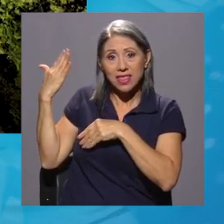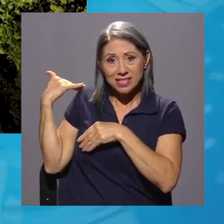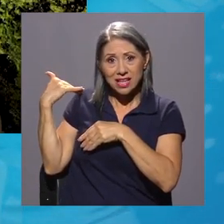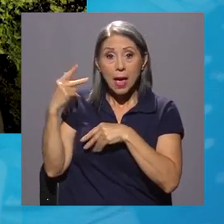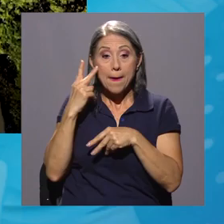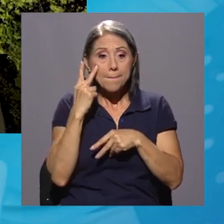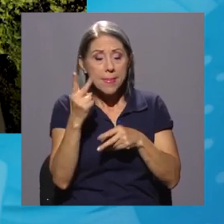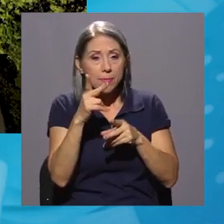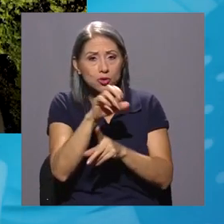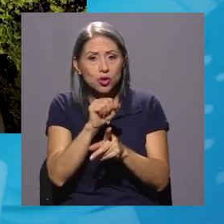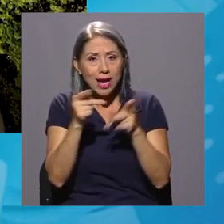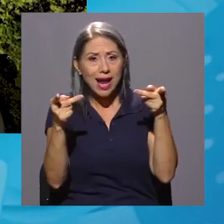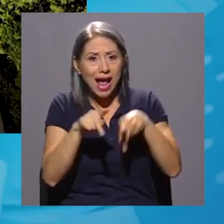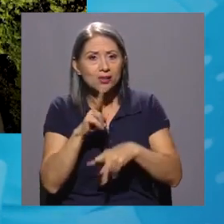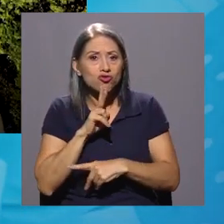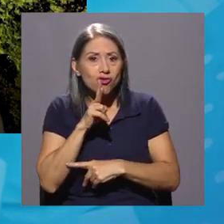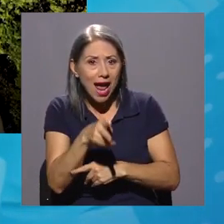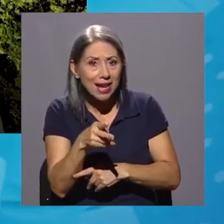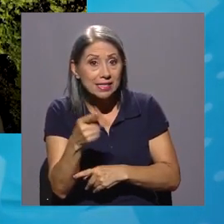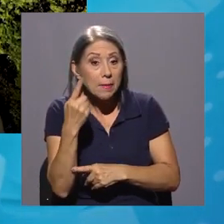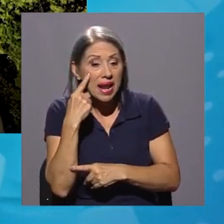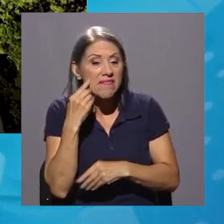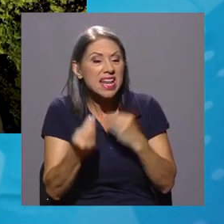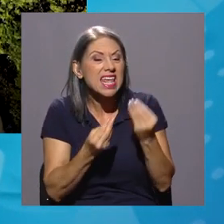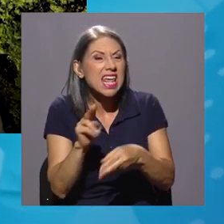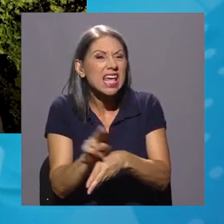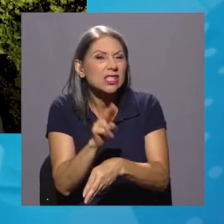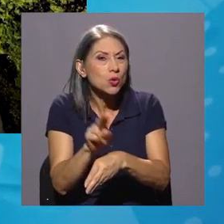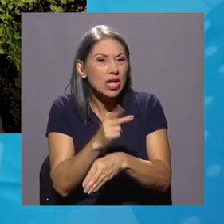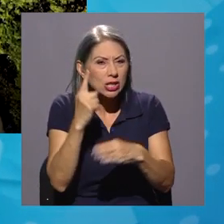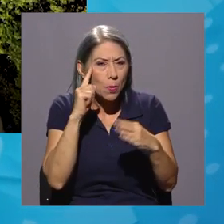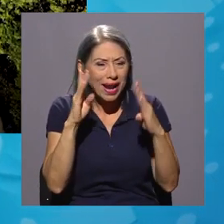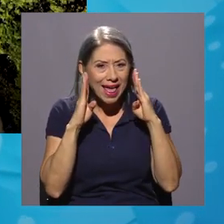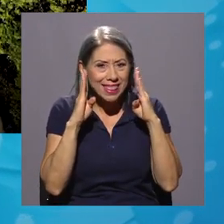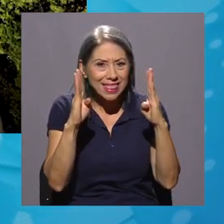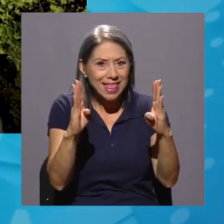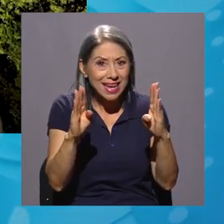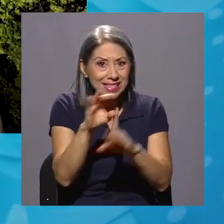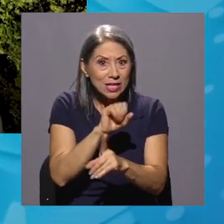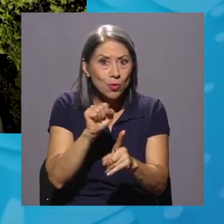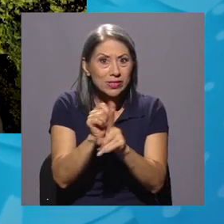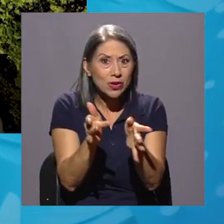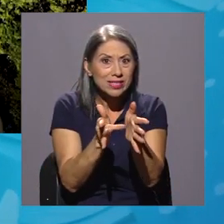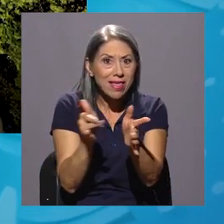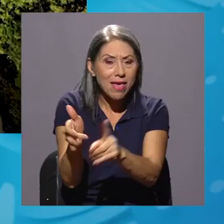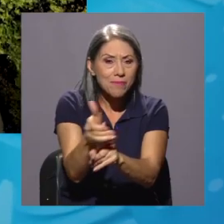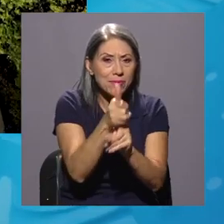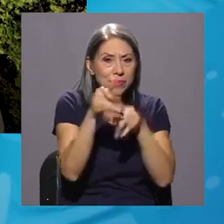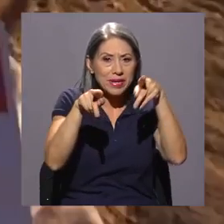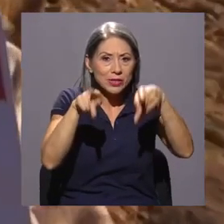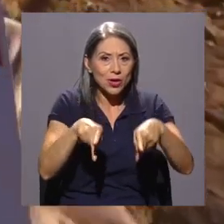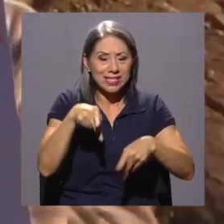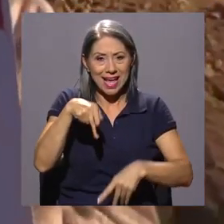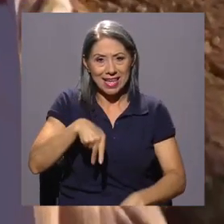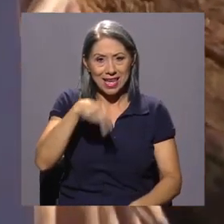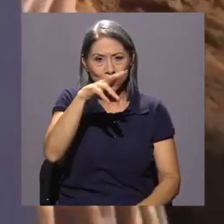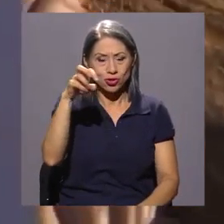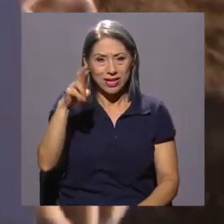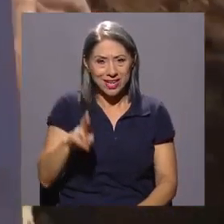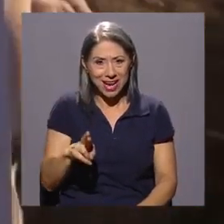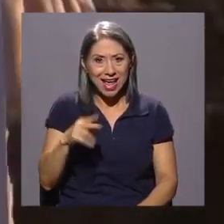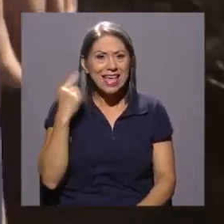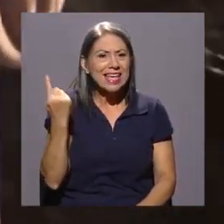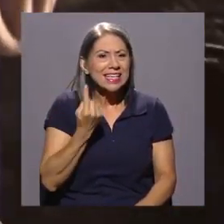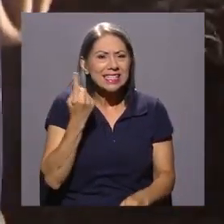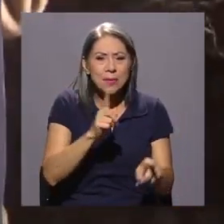muchos casos. El análisis de caso se vuelve un tema clave para poder atender el curso. Asimismo, estudiamos